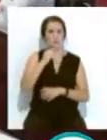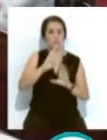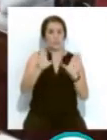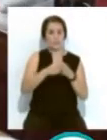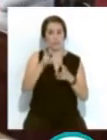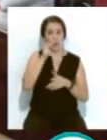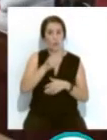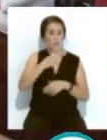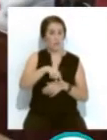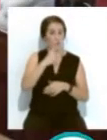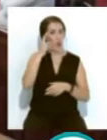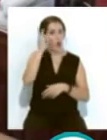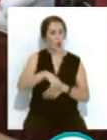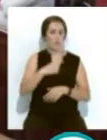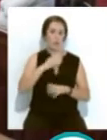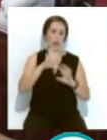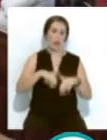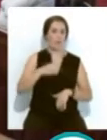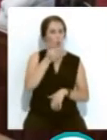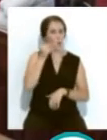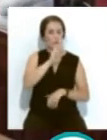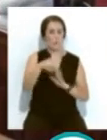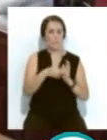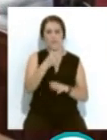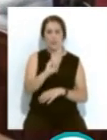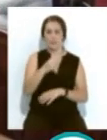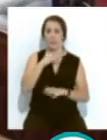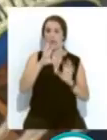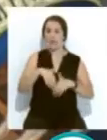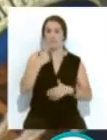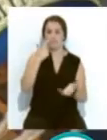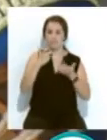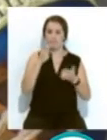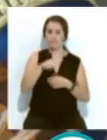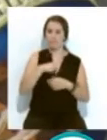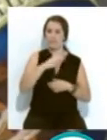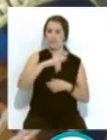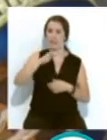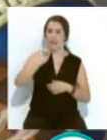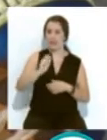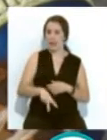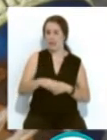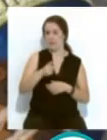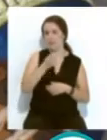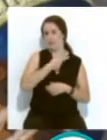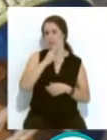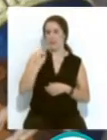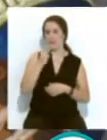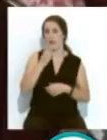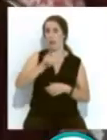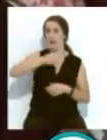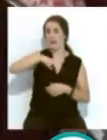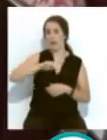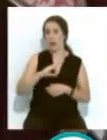acogido este acto de reconocimiento Cádiz con Orgullo 2020... ...que ha distinguido a la artista trans y colaboradora de Amigas del Sur, Juani